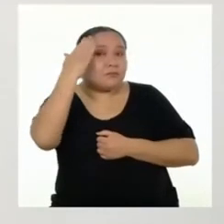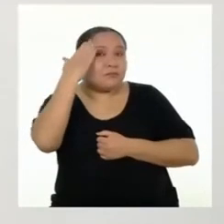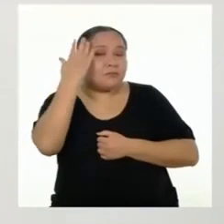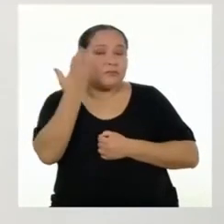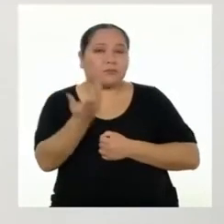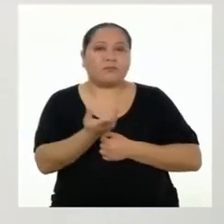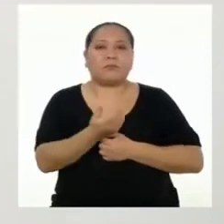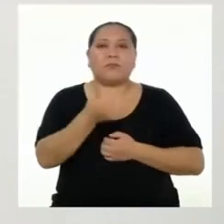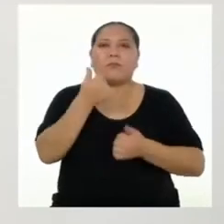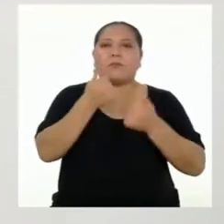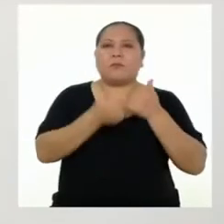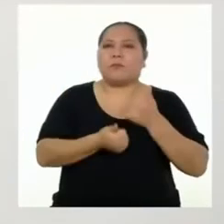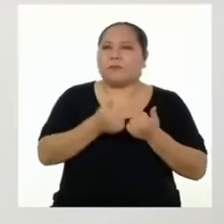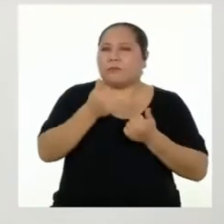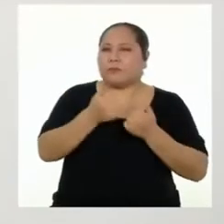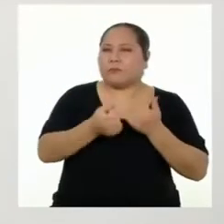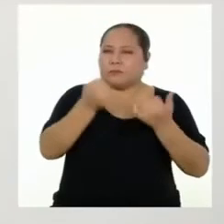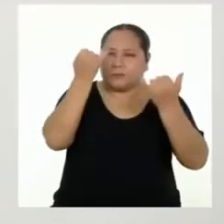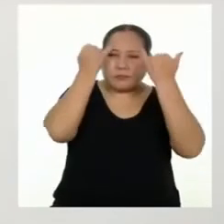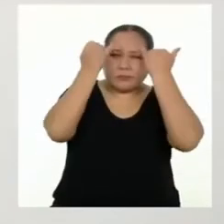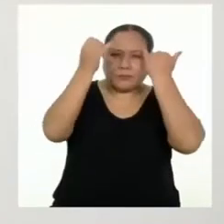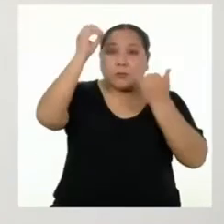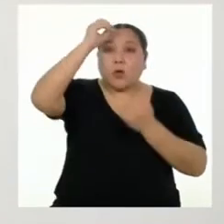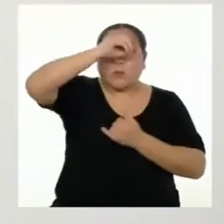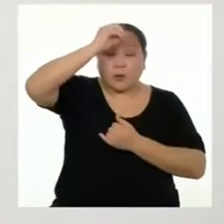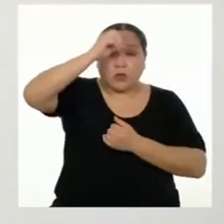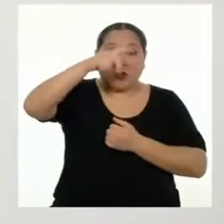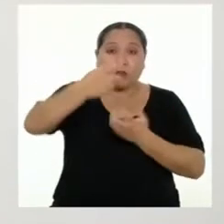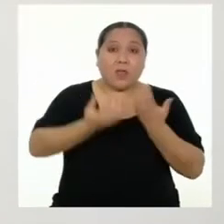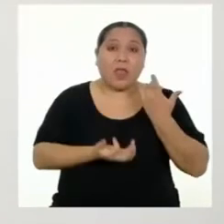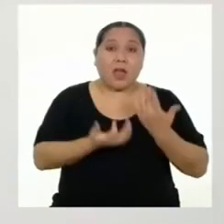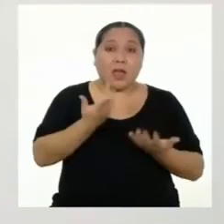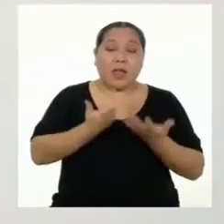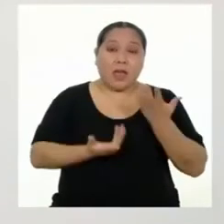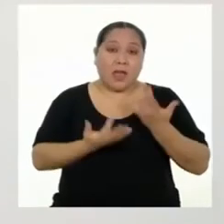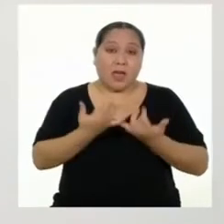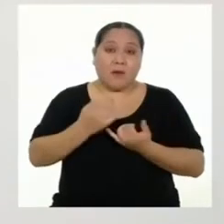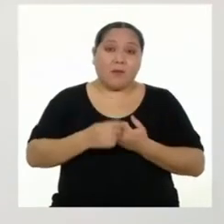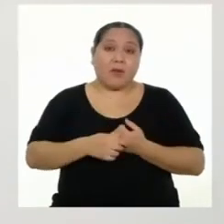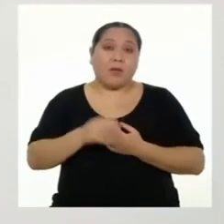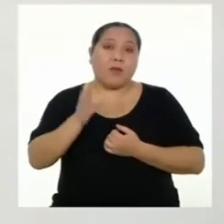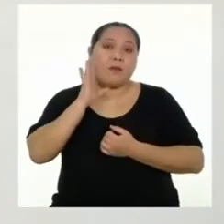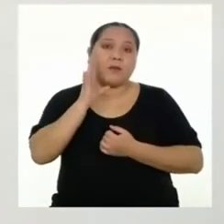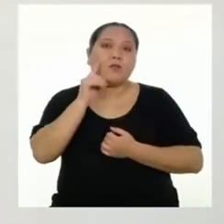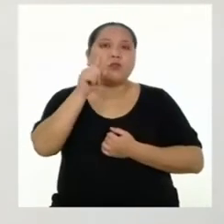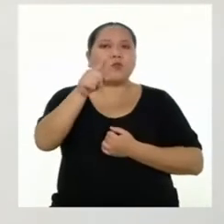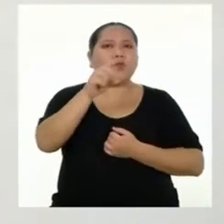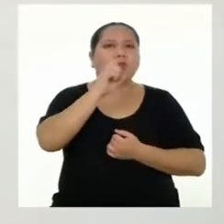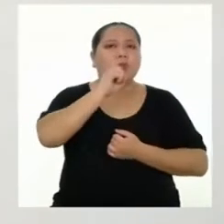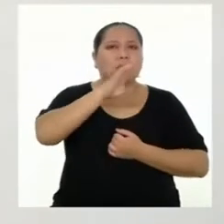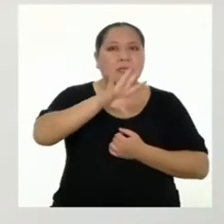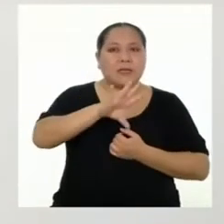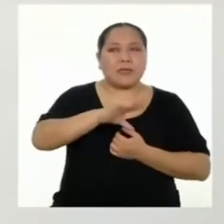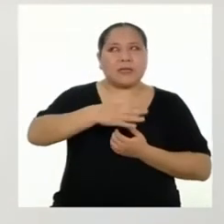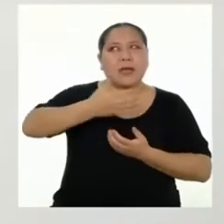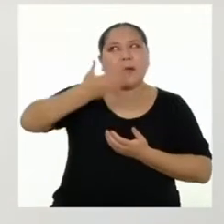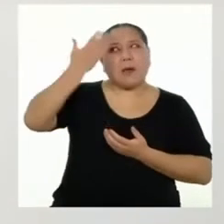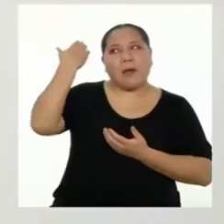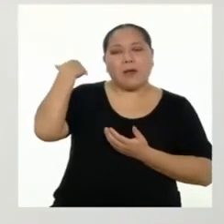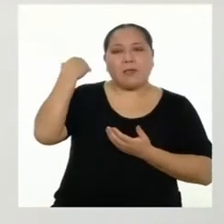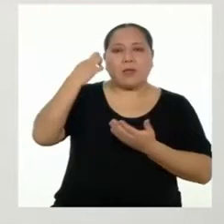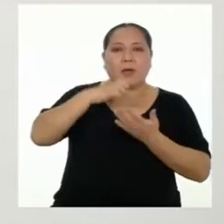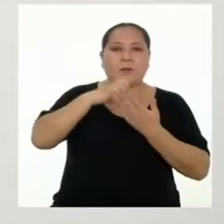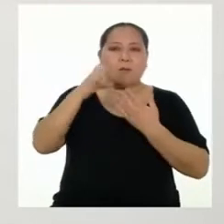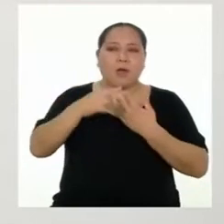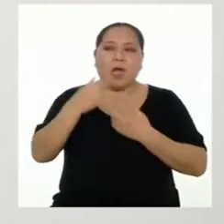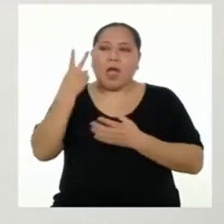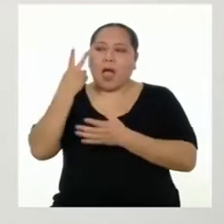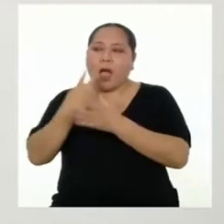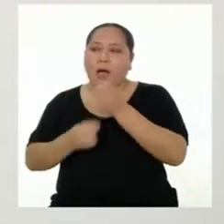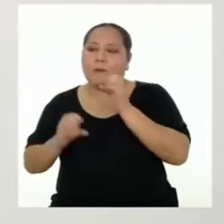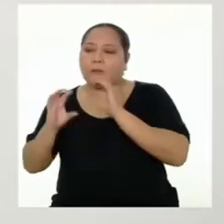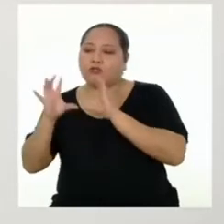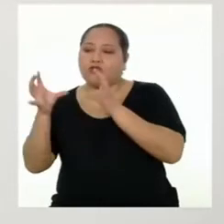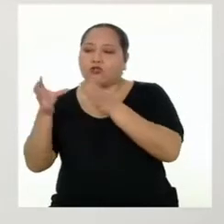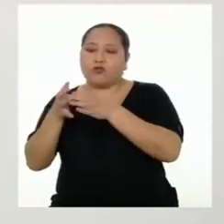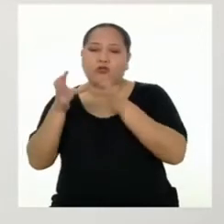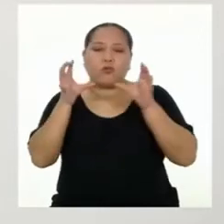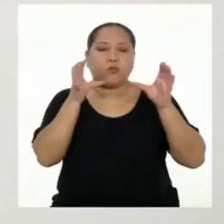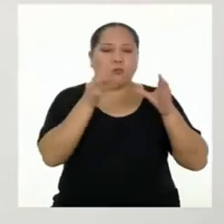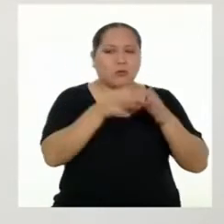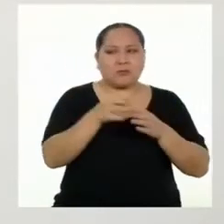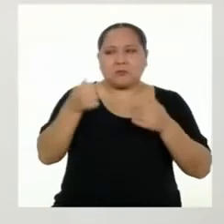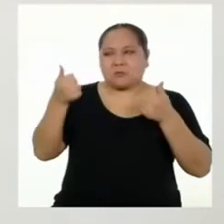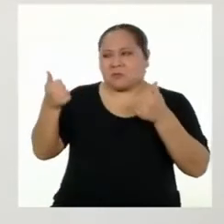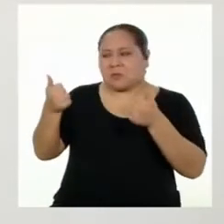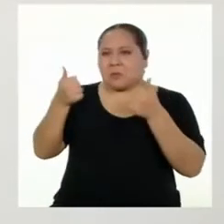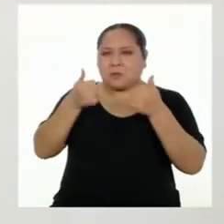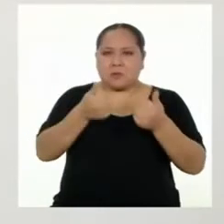postura sobre la quema de basura. Porque en el programa anterior, dijiste que te parecía que ambos grupos de vecinos tenían